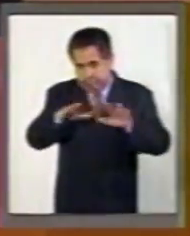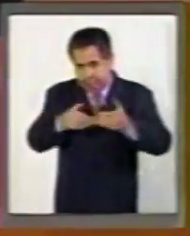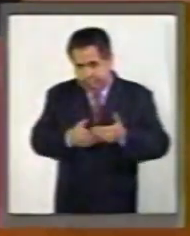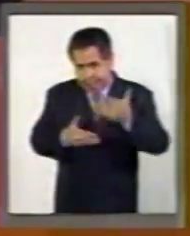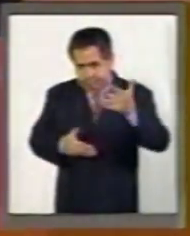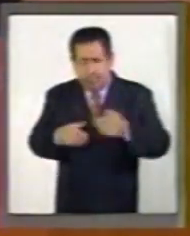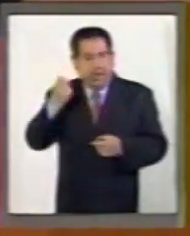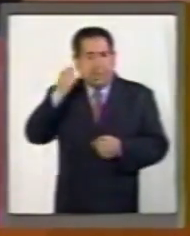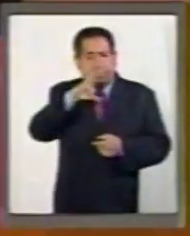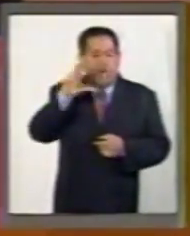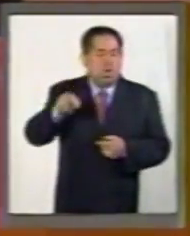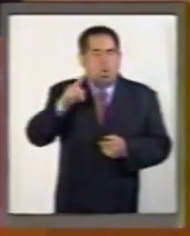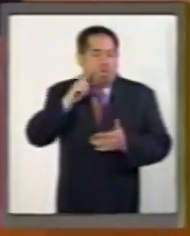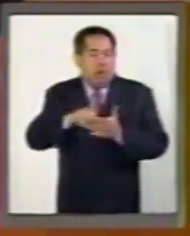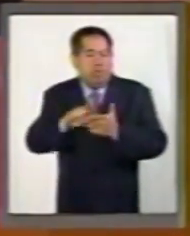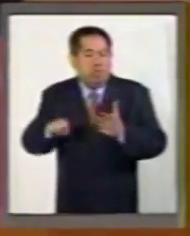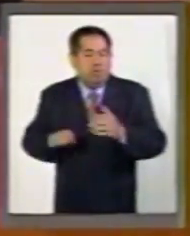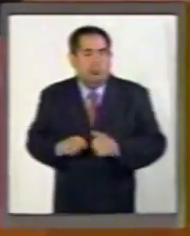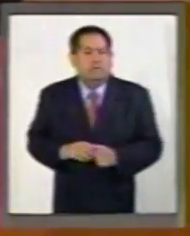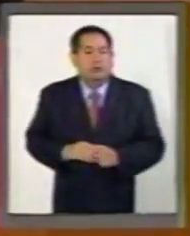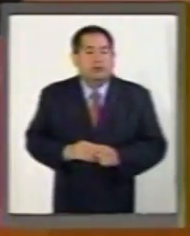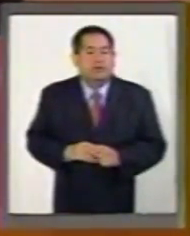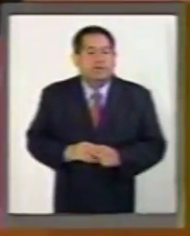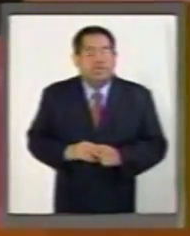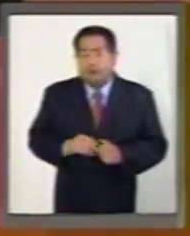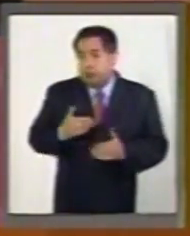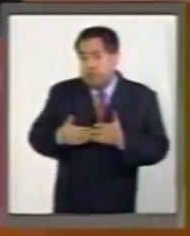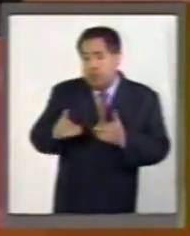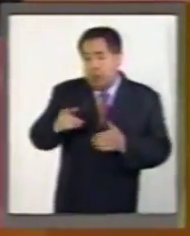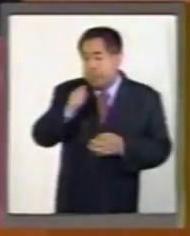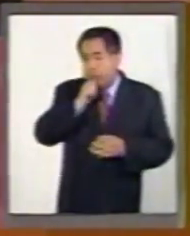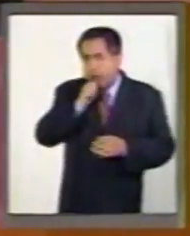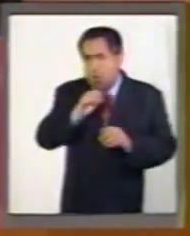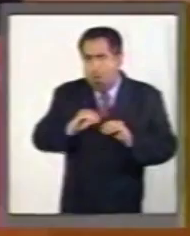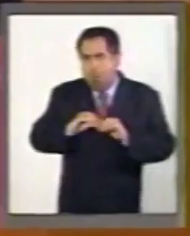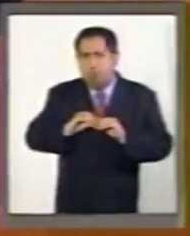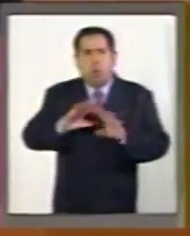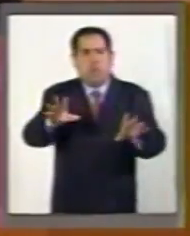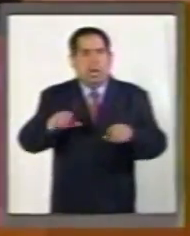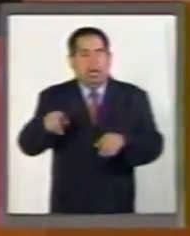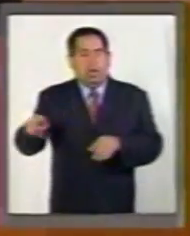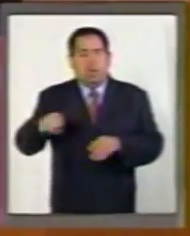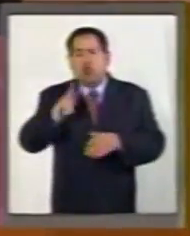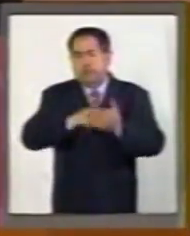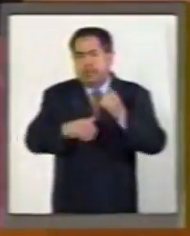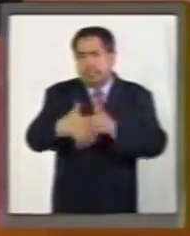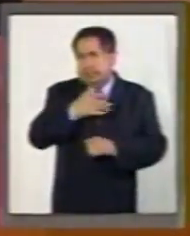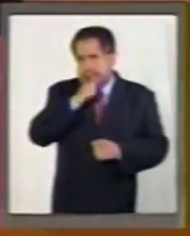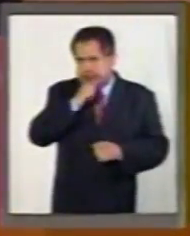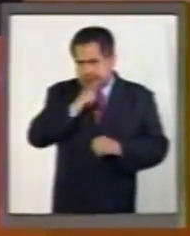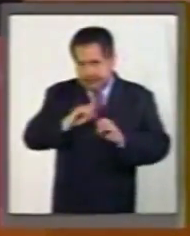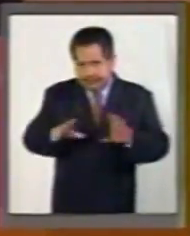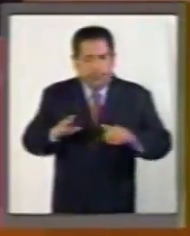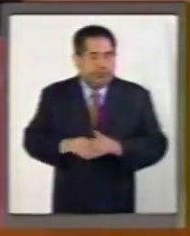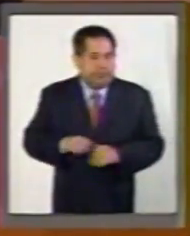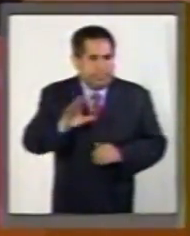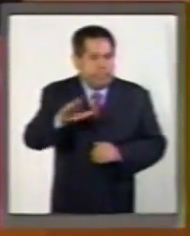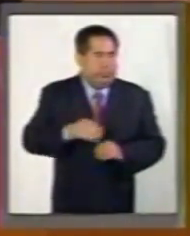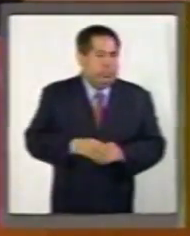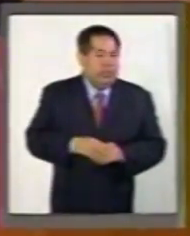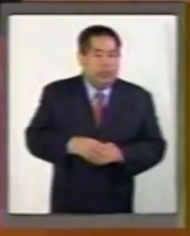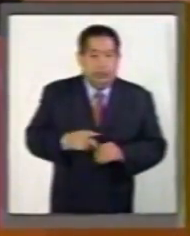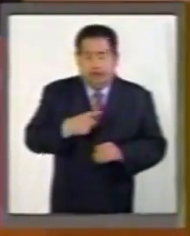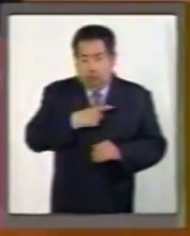Quintana Roo, por ejemplo, porque aún no publican los datos de 2015. Al pago de la